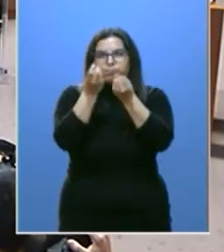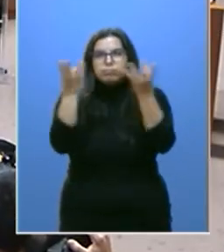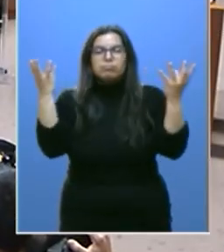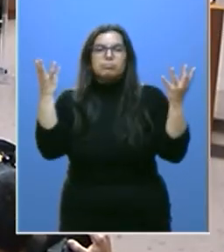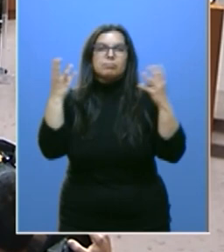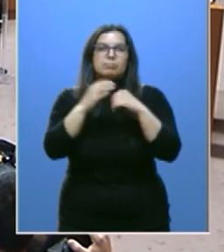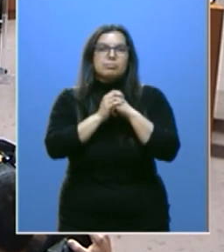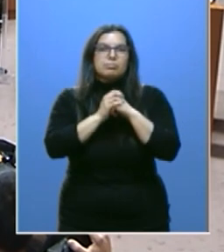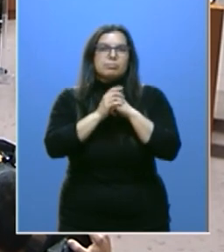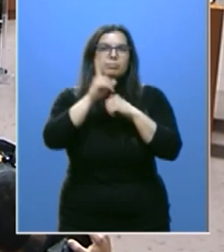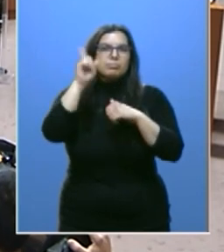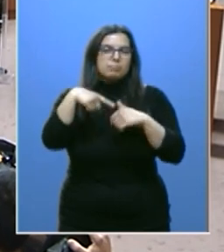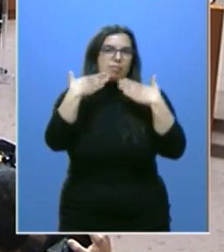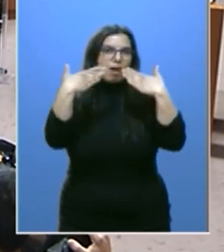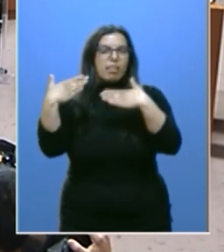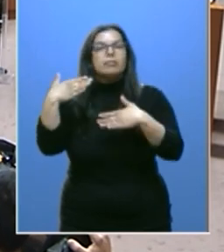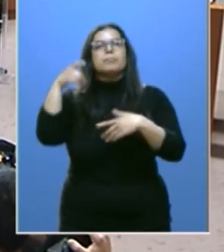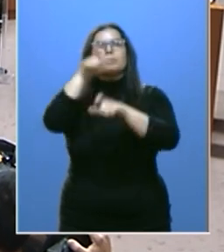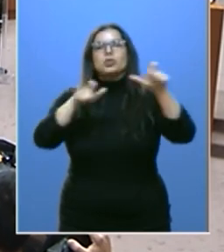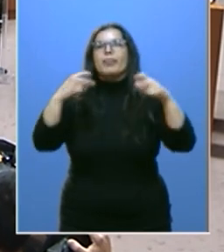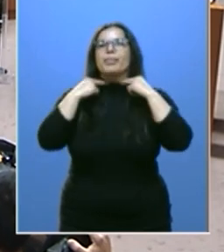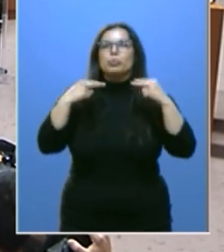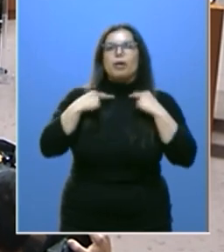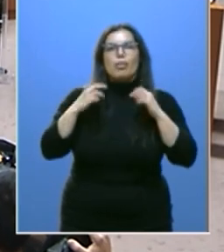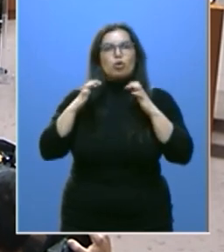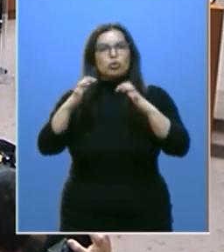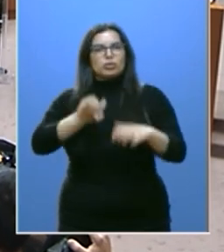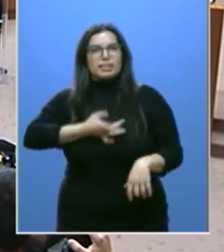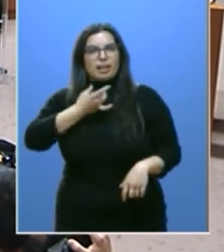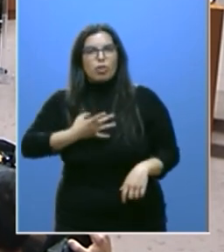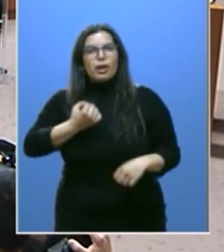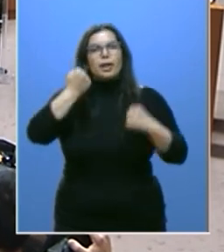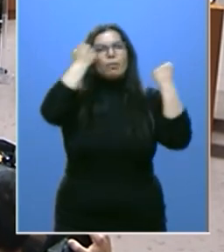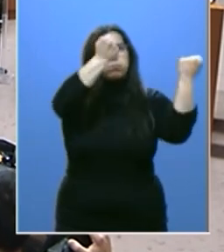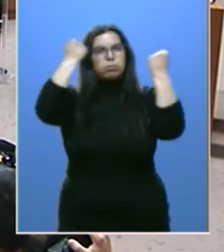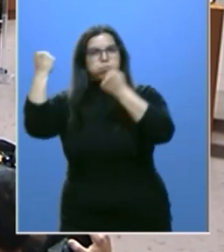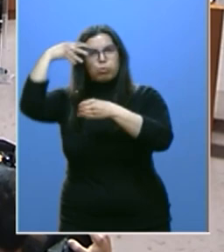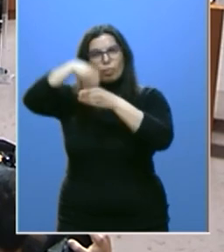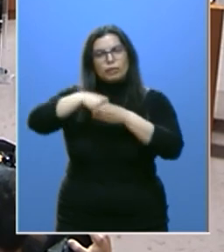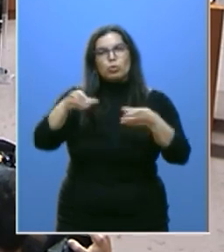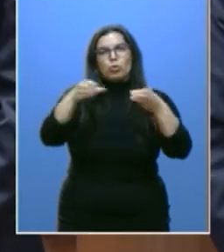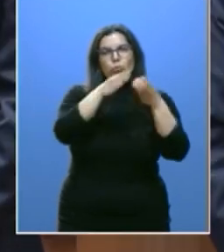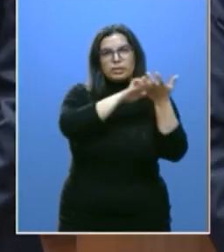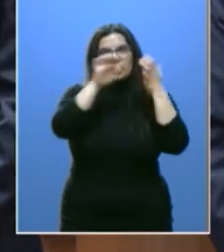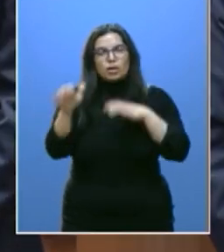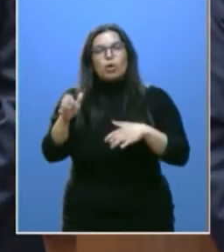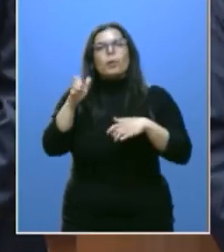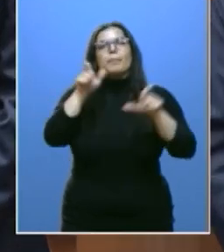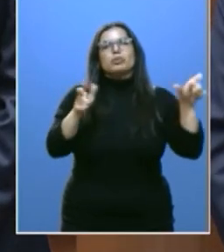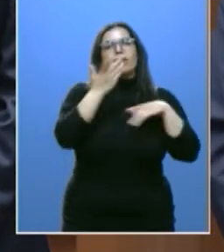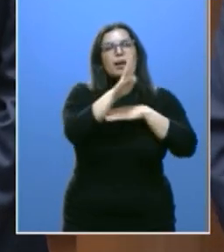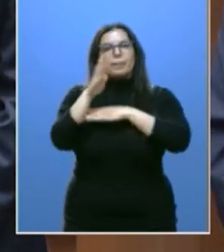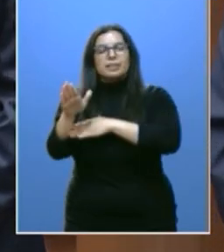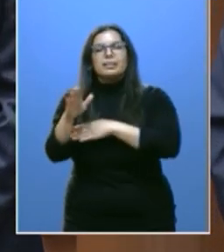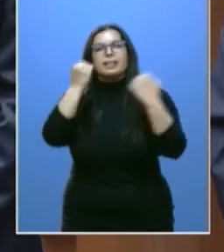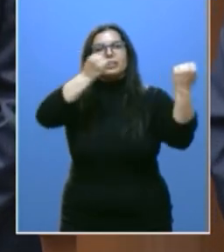y generosa también de diputados, senadores, altos cargos de la Junta de Castilla y León, representantes de